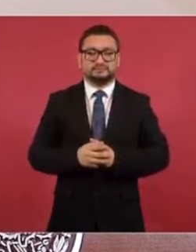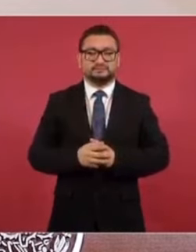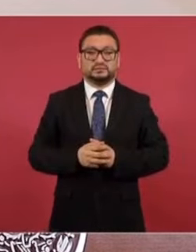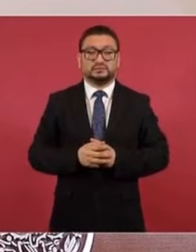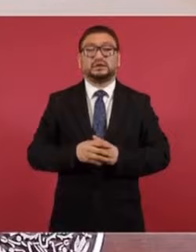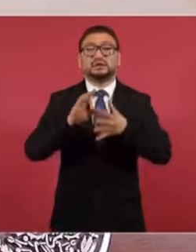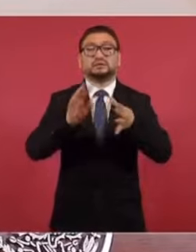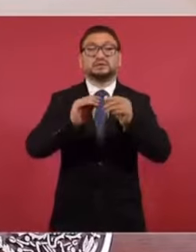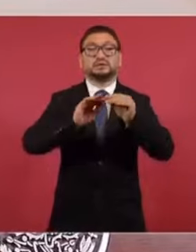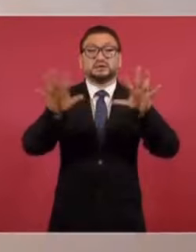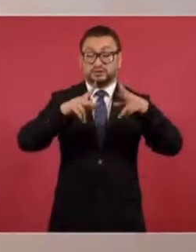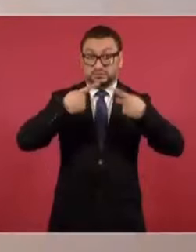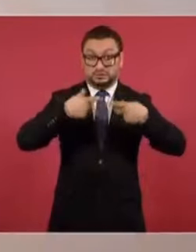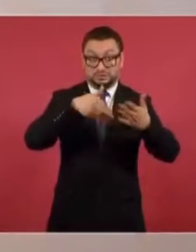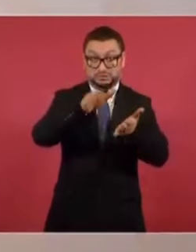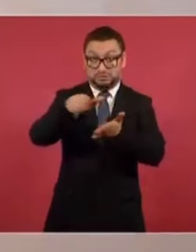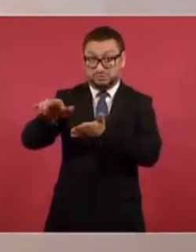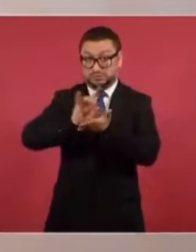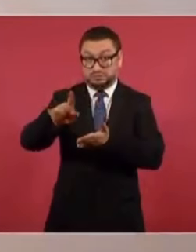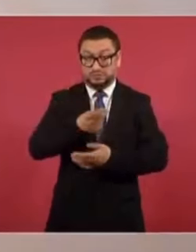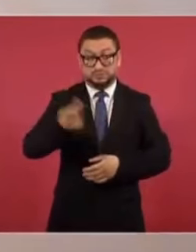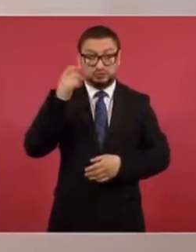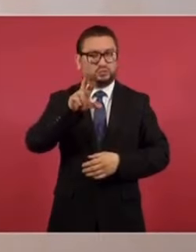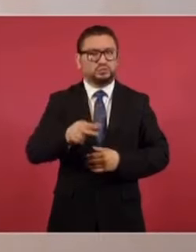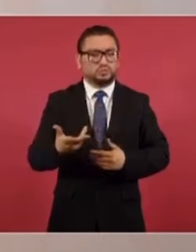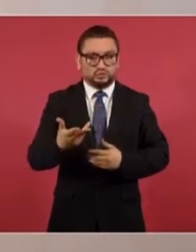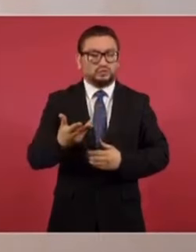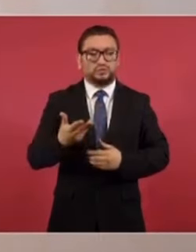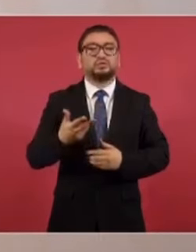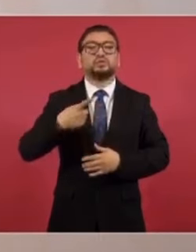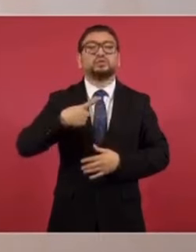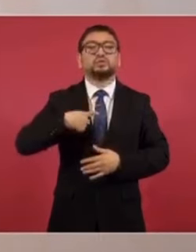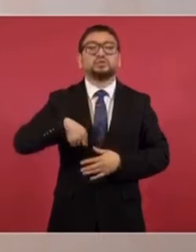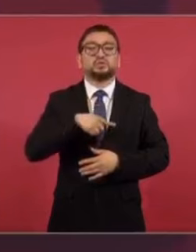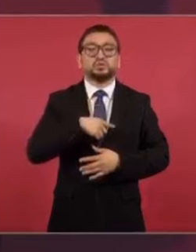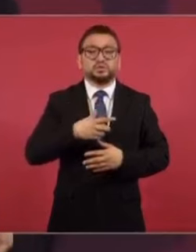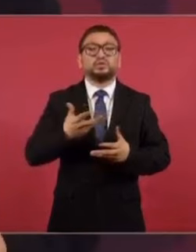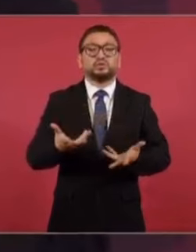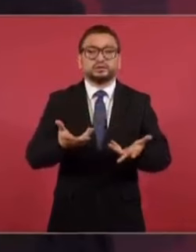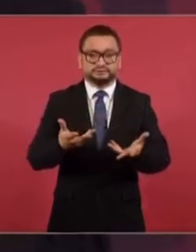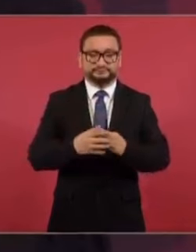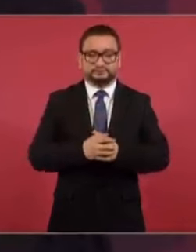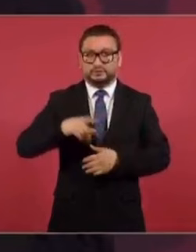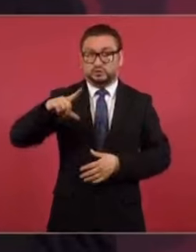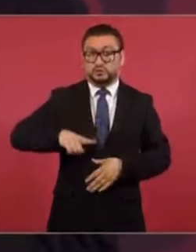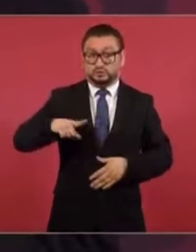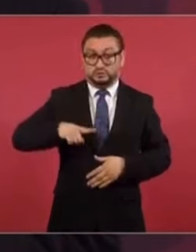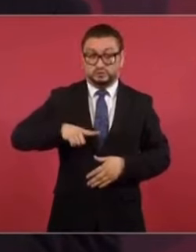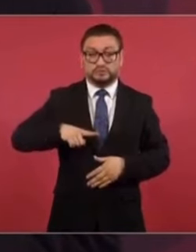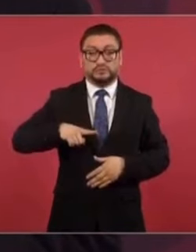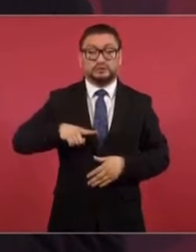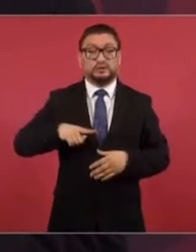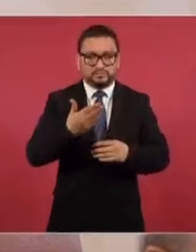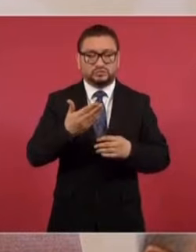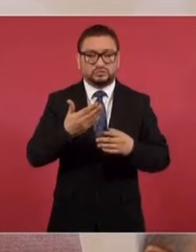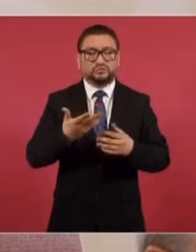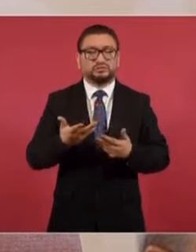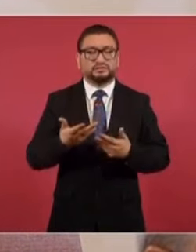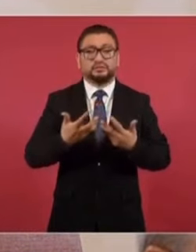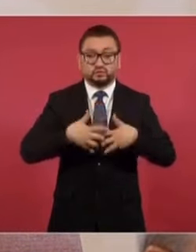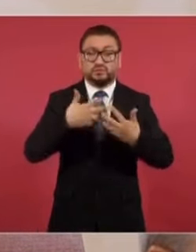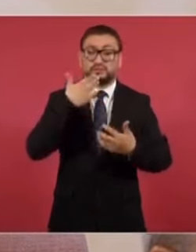ya, que quede muy claro, a despedir a nadie. Vamos a tener un gobierno eficiente,